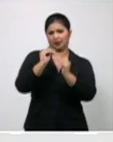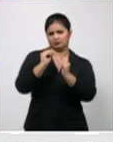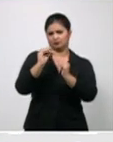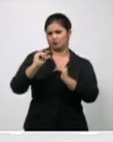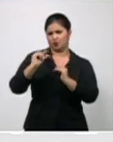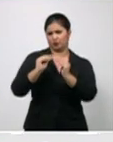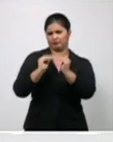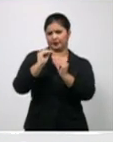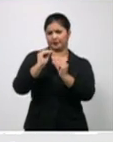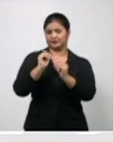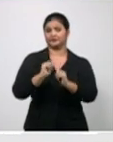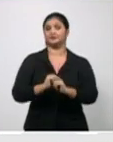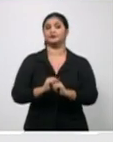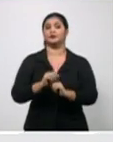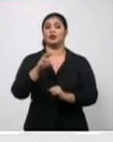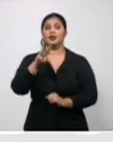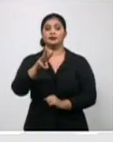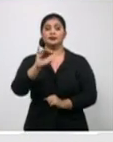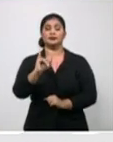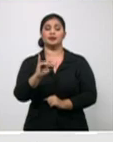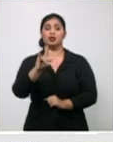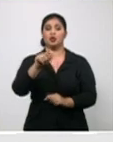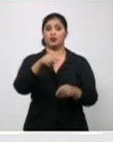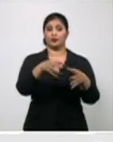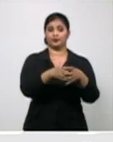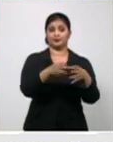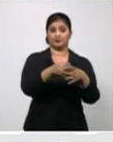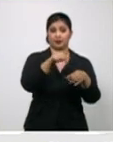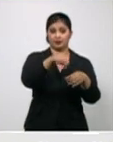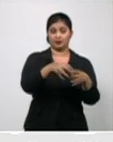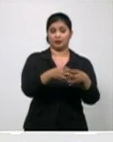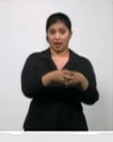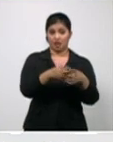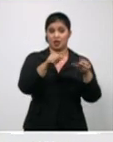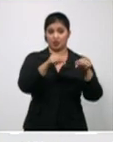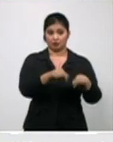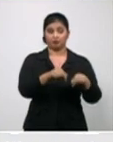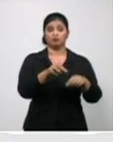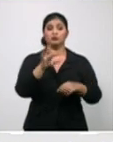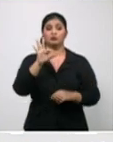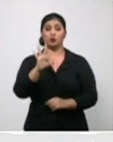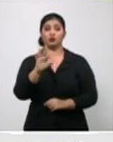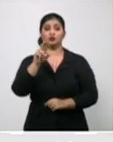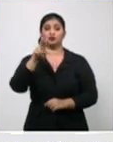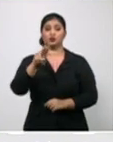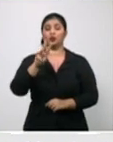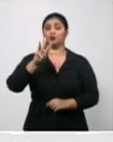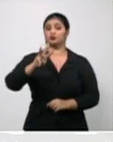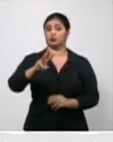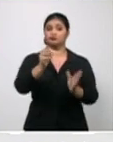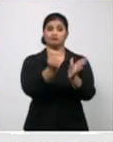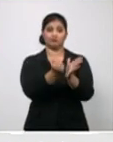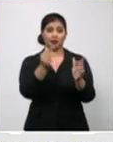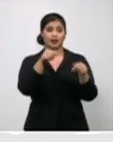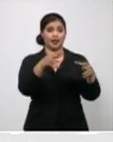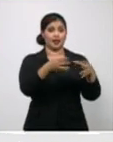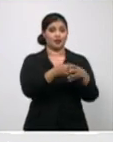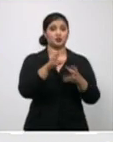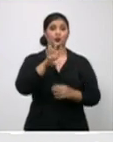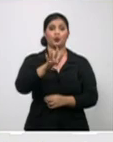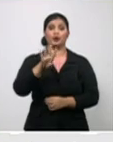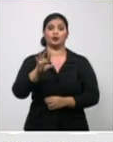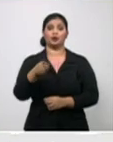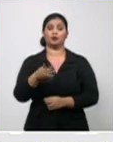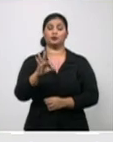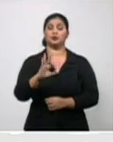369 de los 823 casos diagnosticados, estamos hablando del 44,8